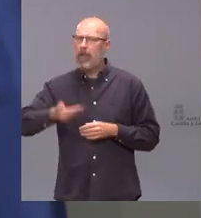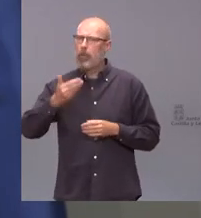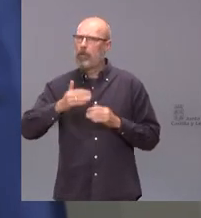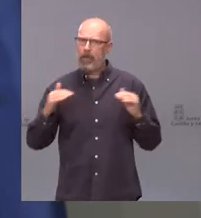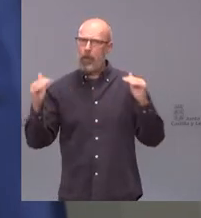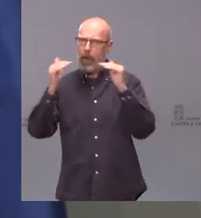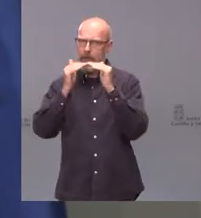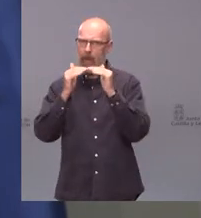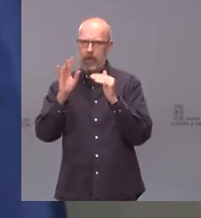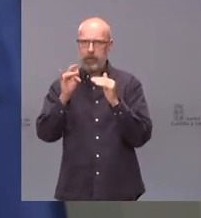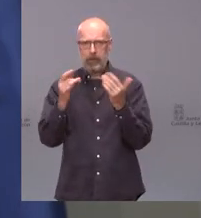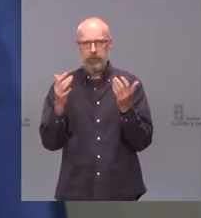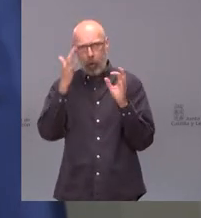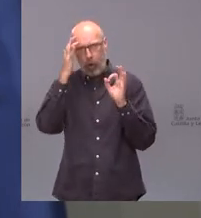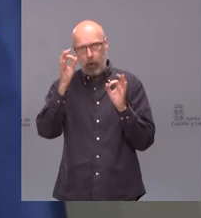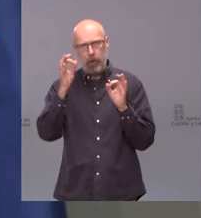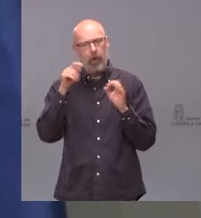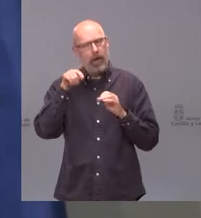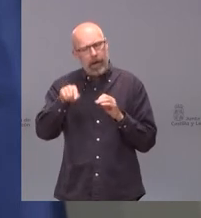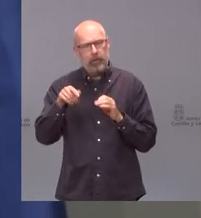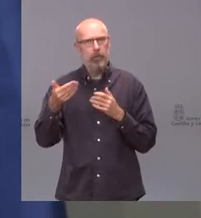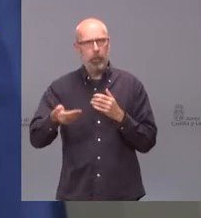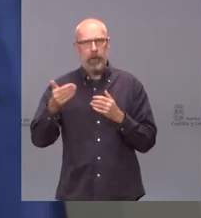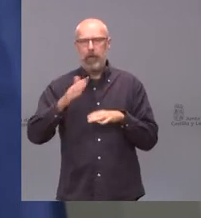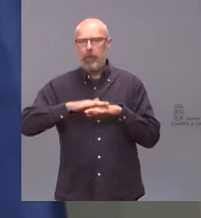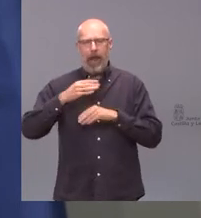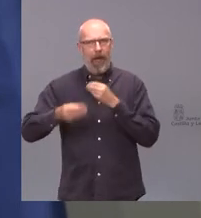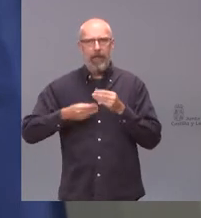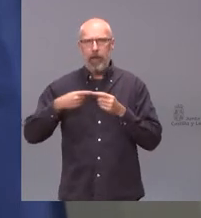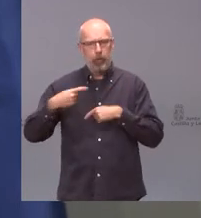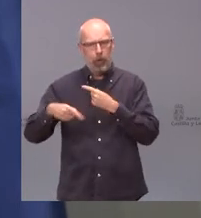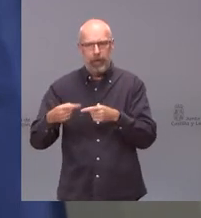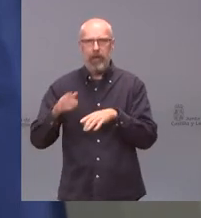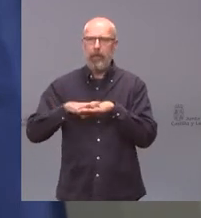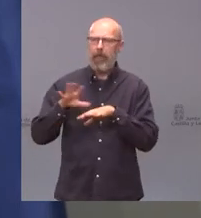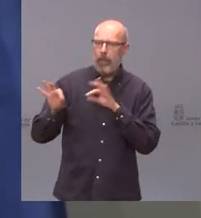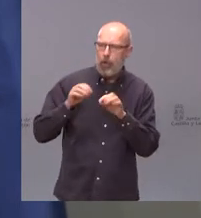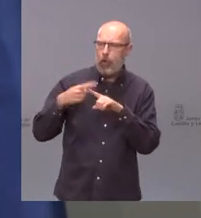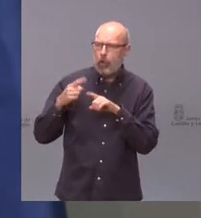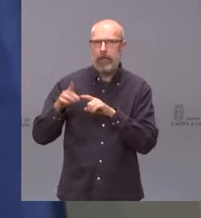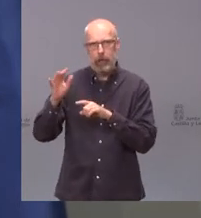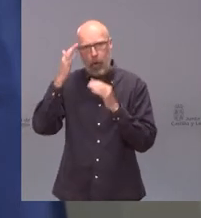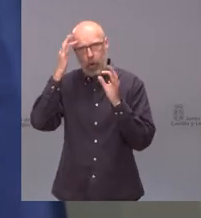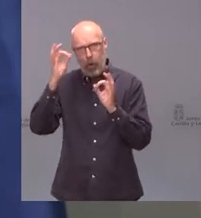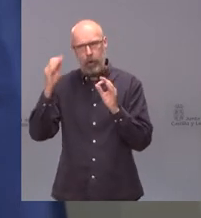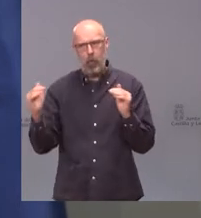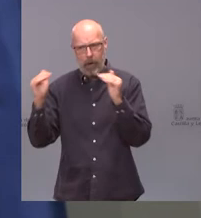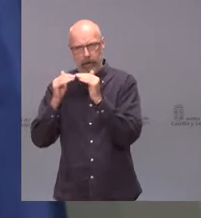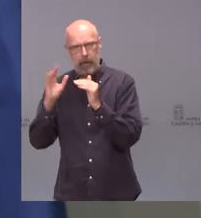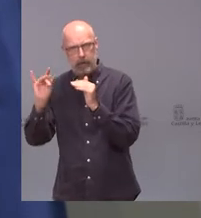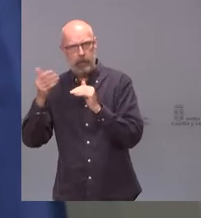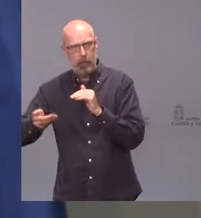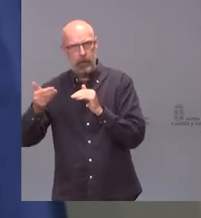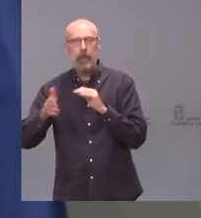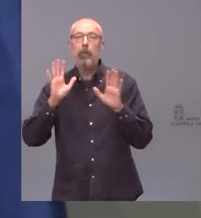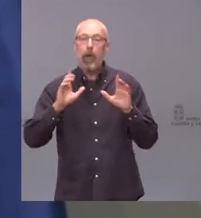tener esto presente en todas nuestras acciones, en todas nuestras decisiones. Pero la Junta de